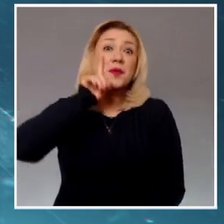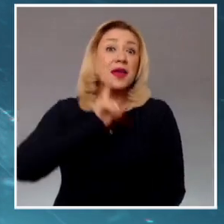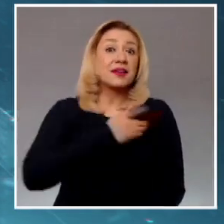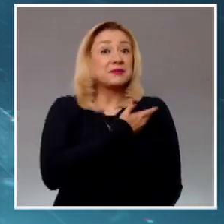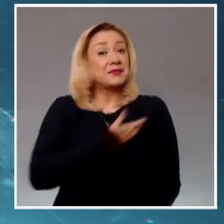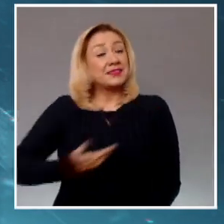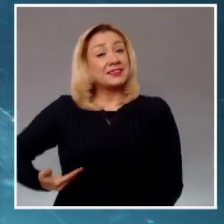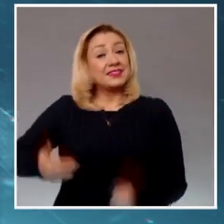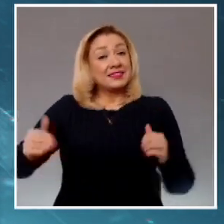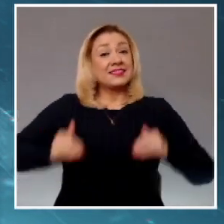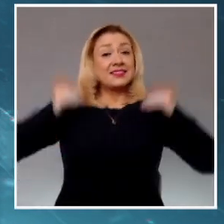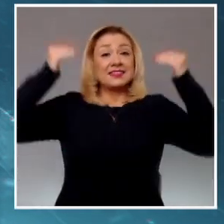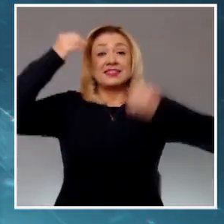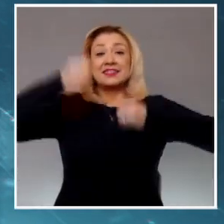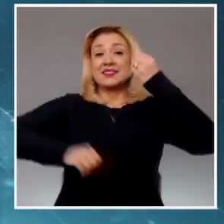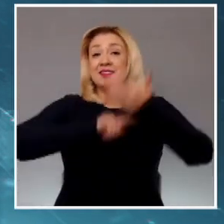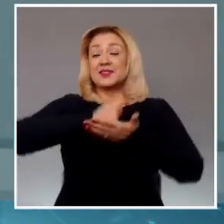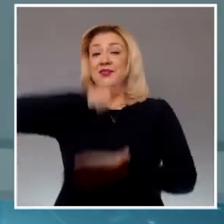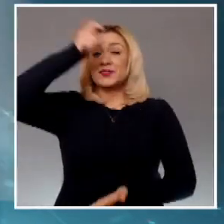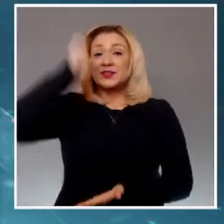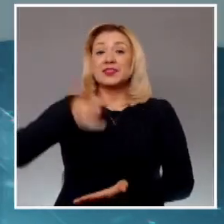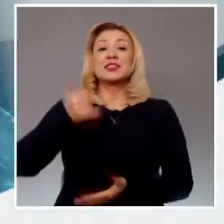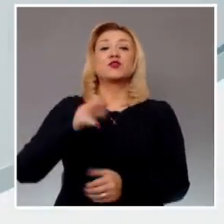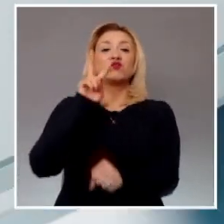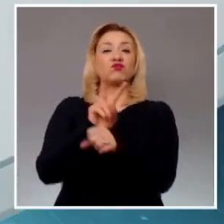y el Consejo de la Judicatura Federal.